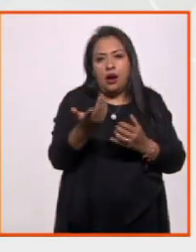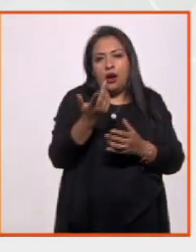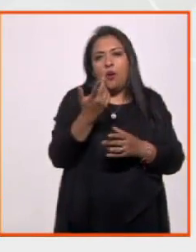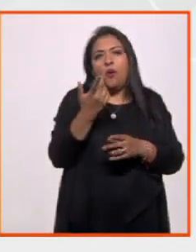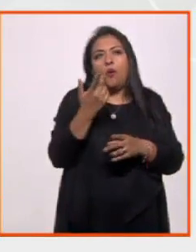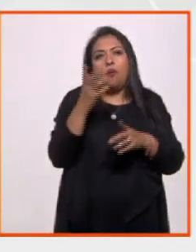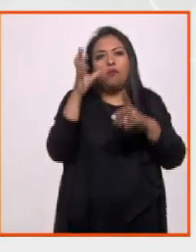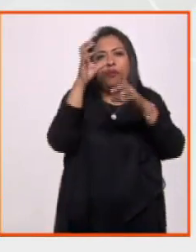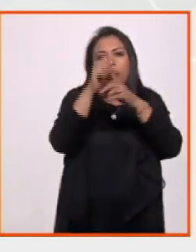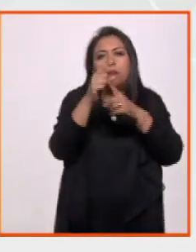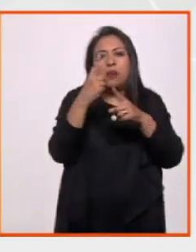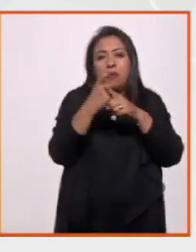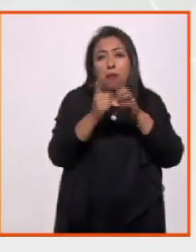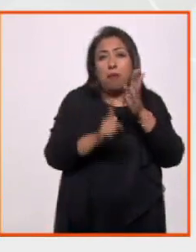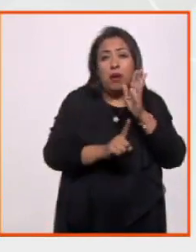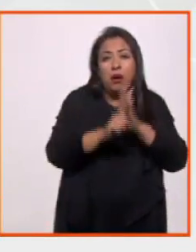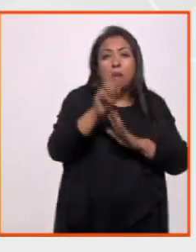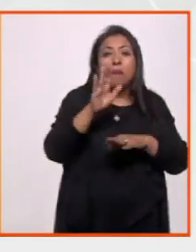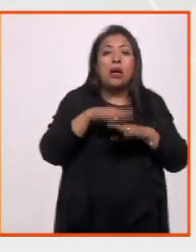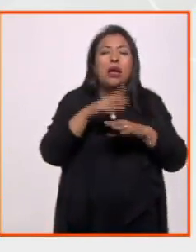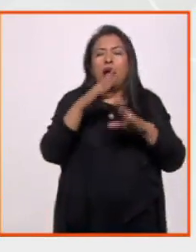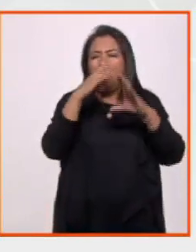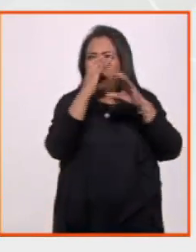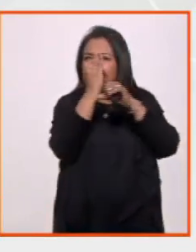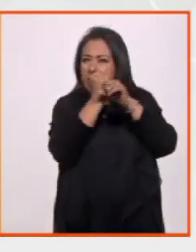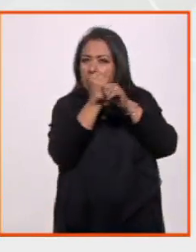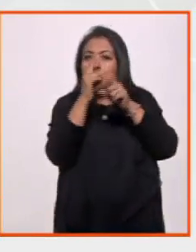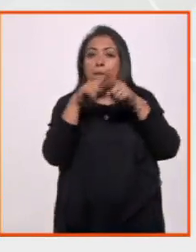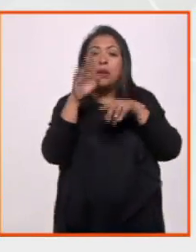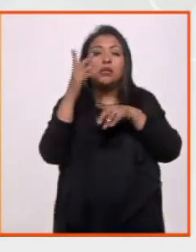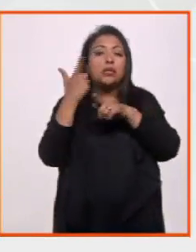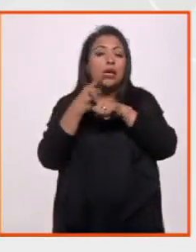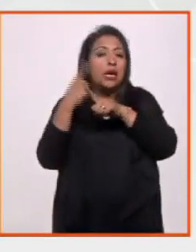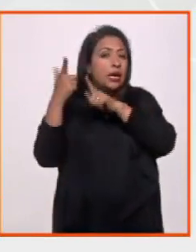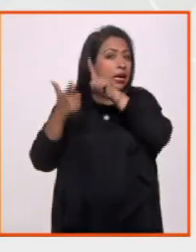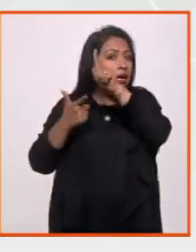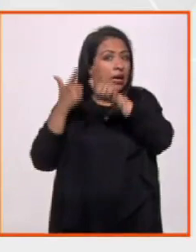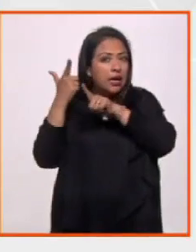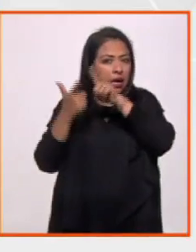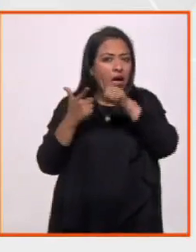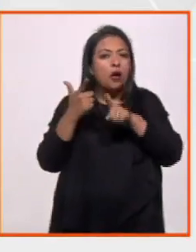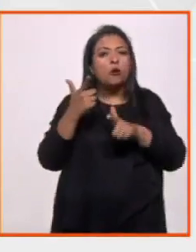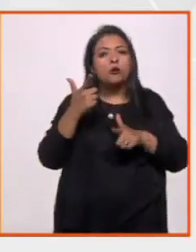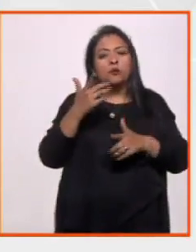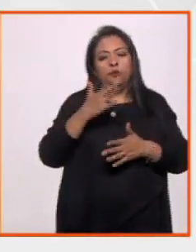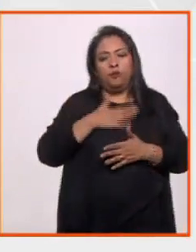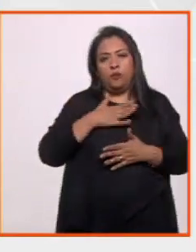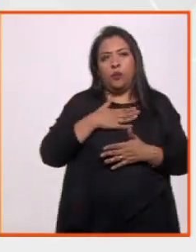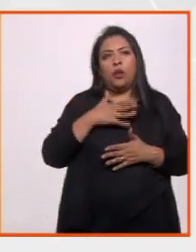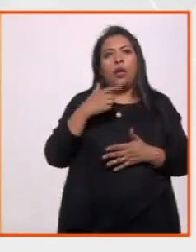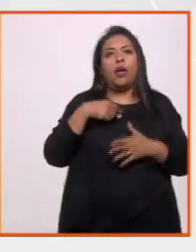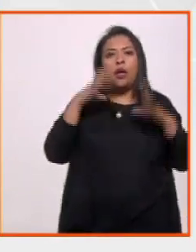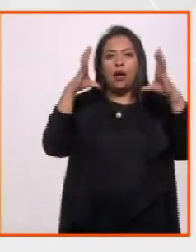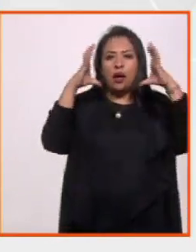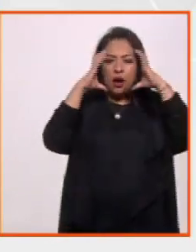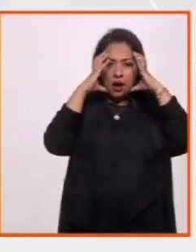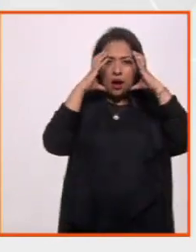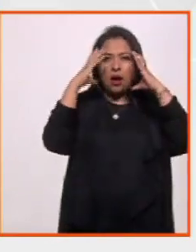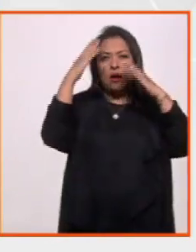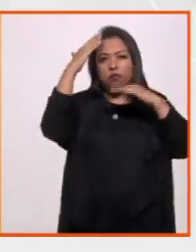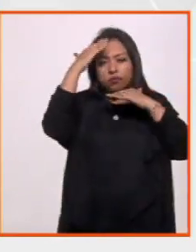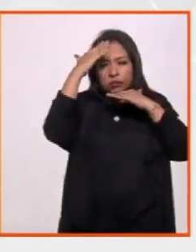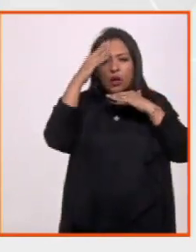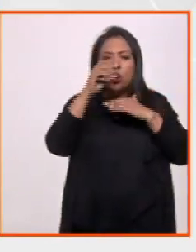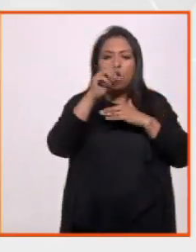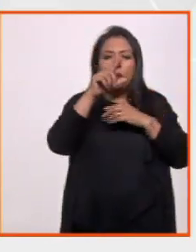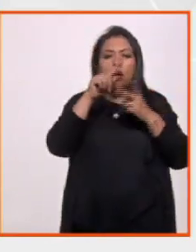astrónomos, los griegos sobre todo. De alguna manera, la identidad, en el caso de nosotros, desde las cabezas olmecas a lo que se ha